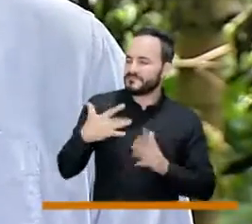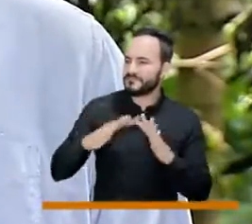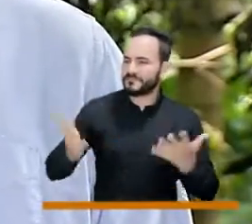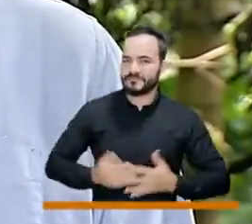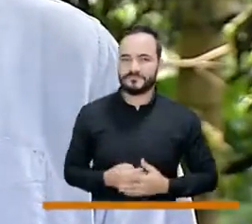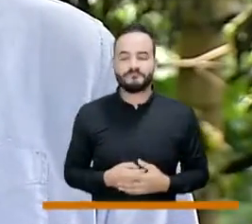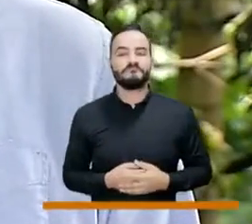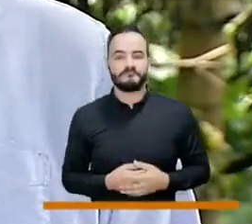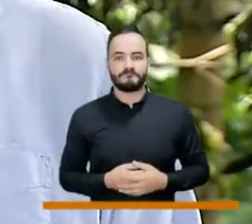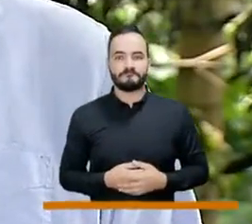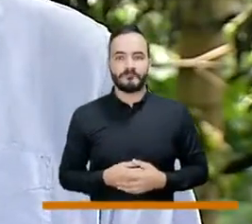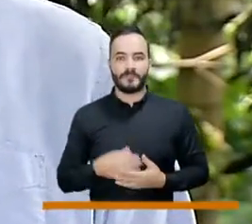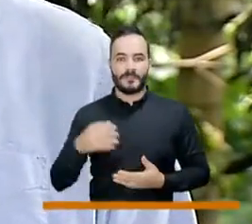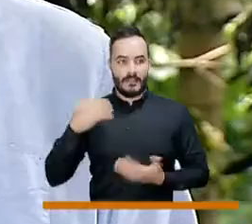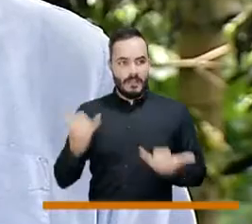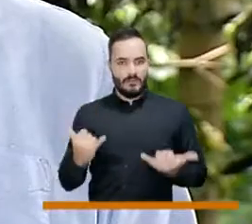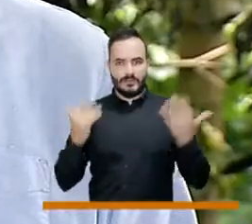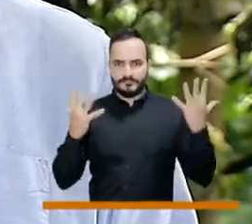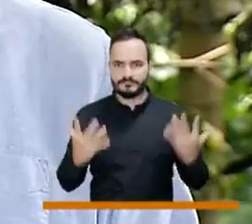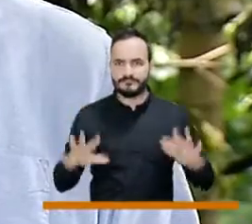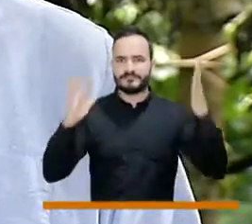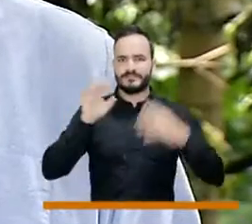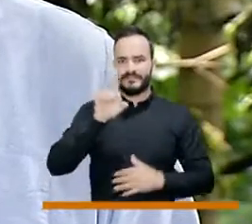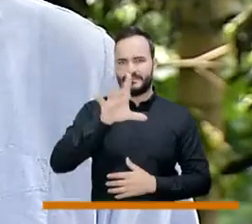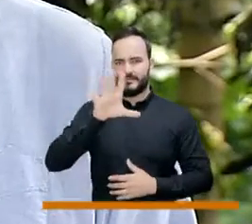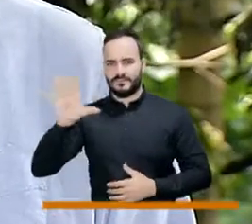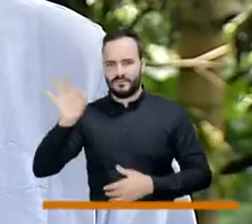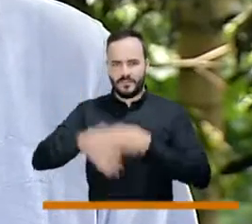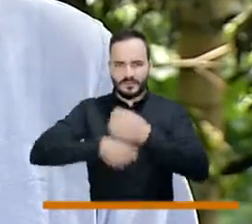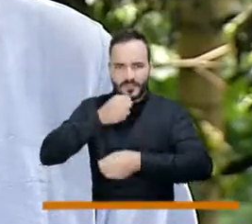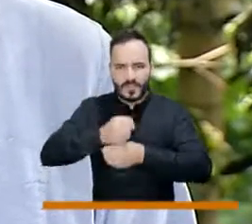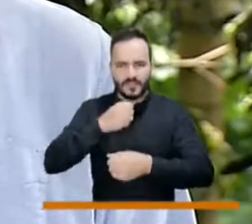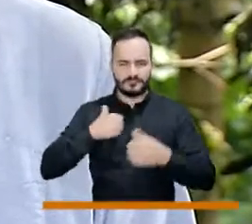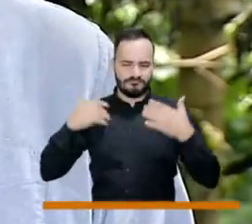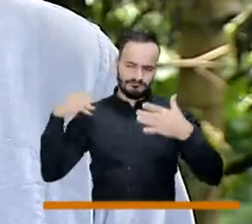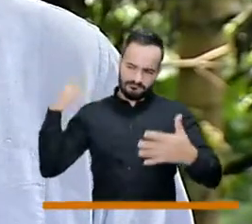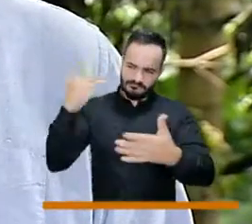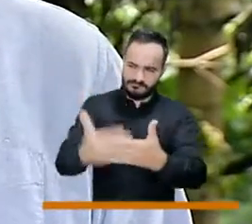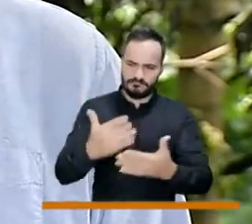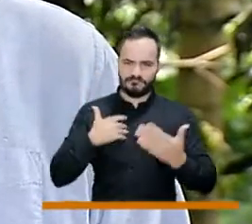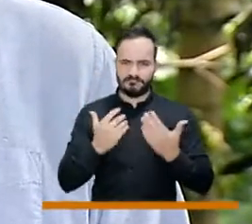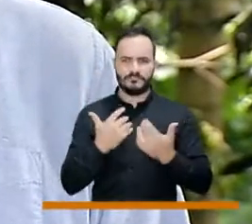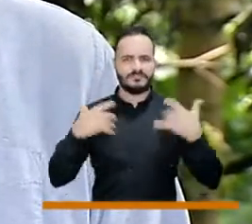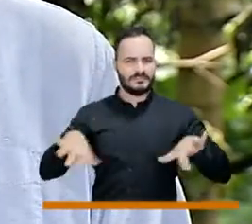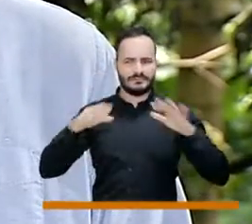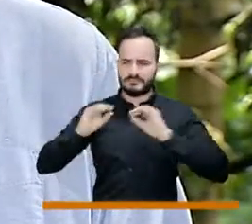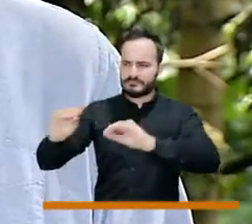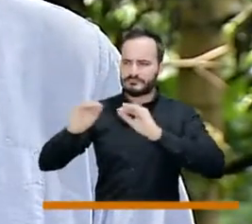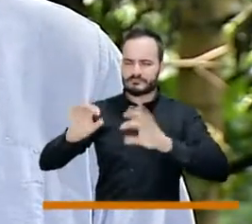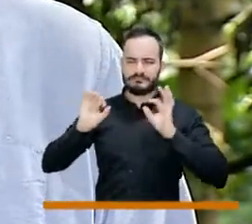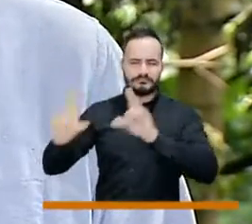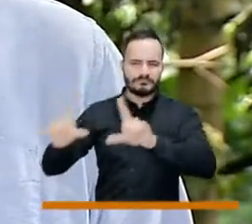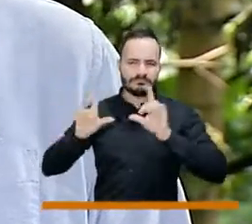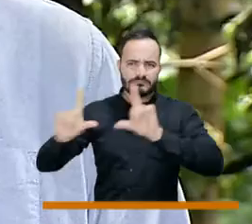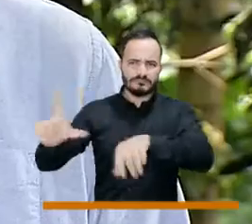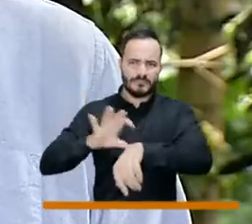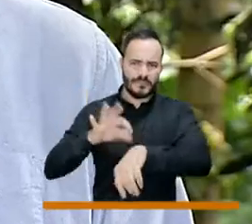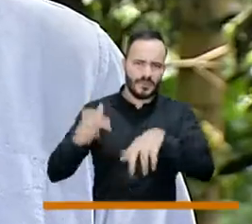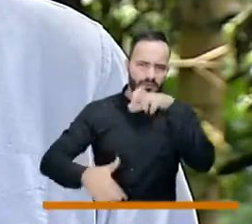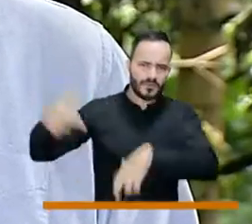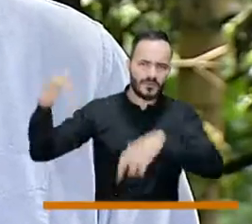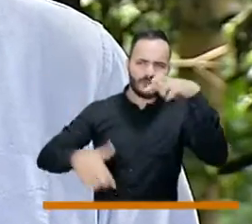facultad, que está en sus 150 años, ha formado un número muy importante de médicos, hoy de